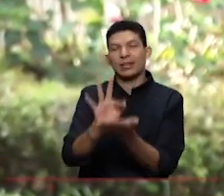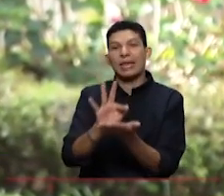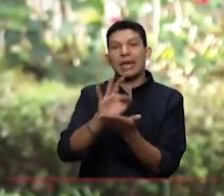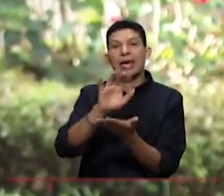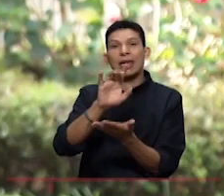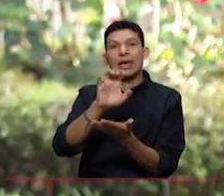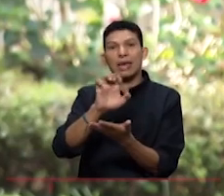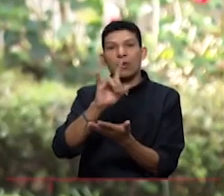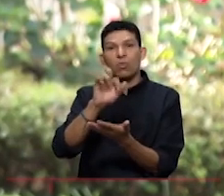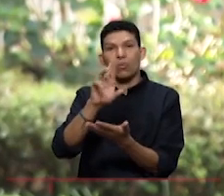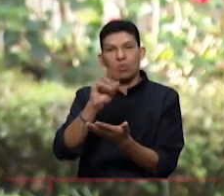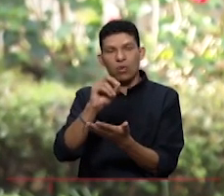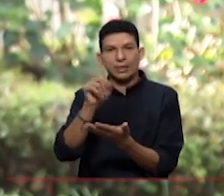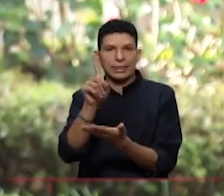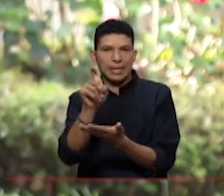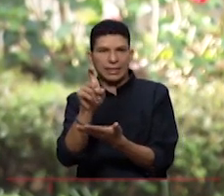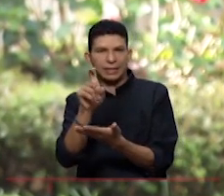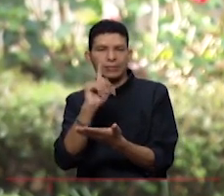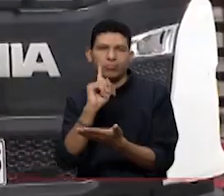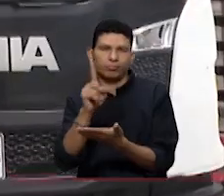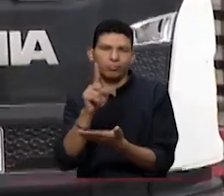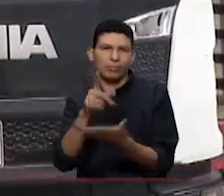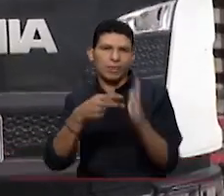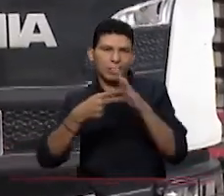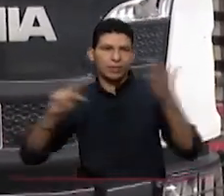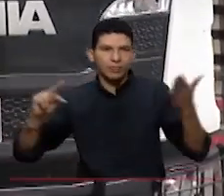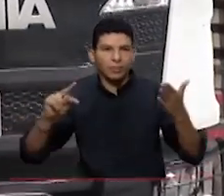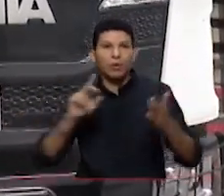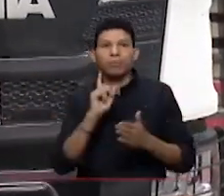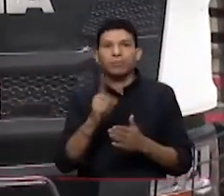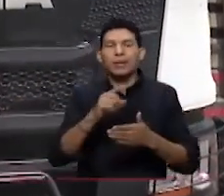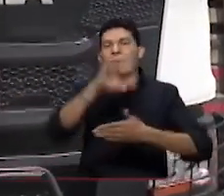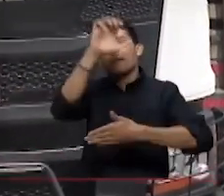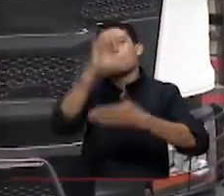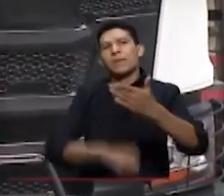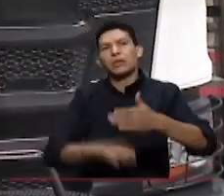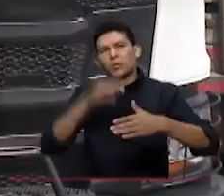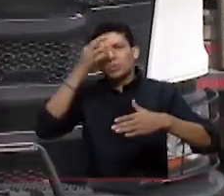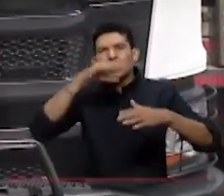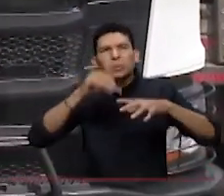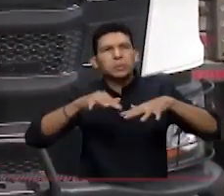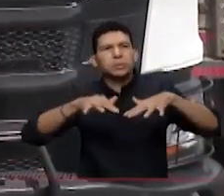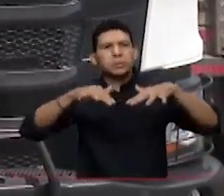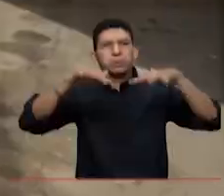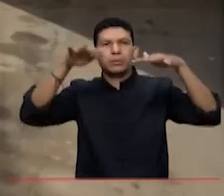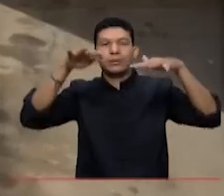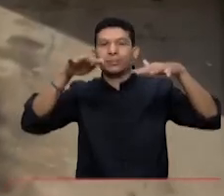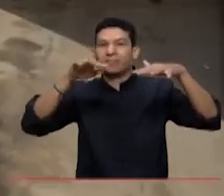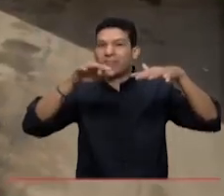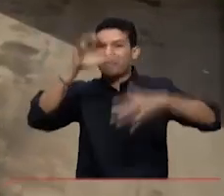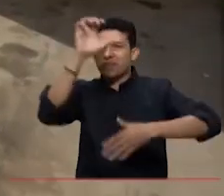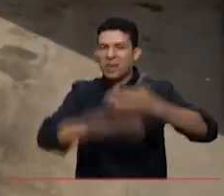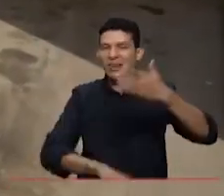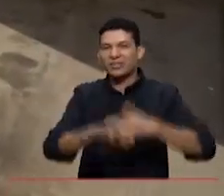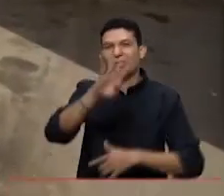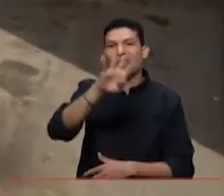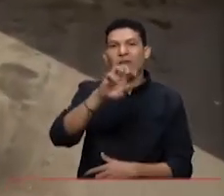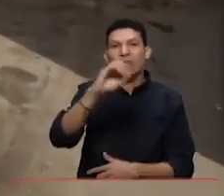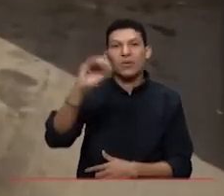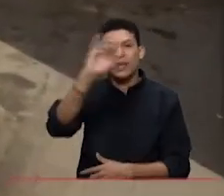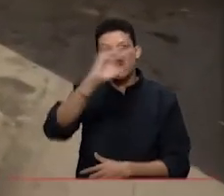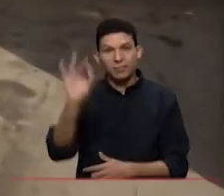se identifican ellos así. Con este vehículo se disminuyen las emisiones en un 90% de los vehículos tradicionales,